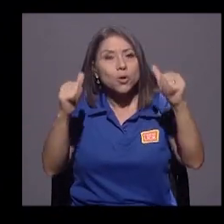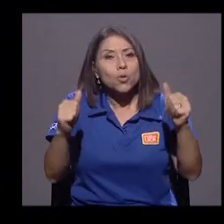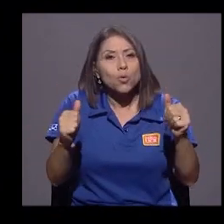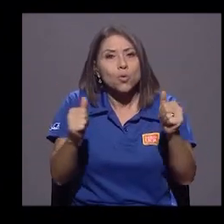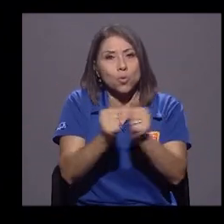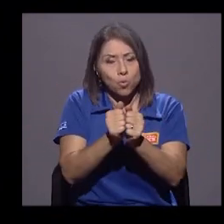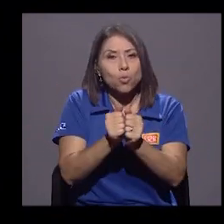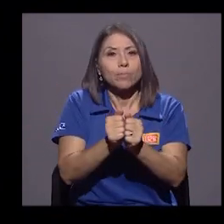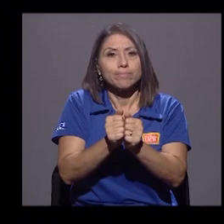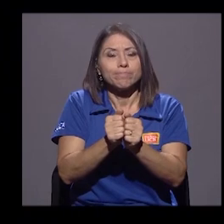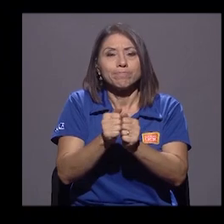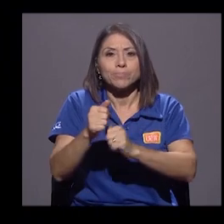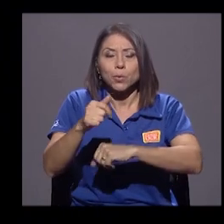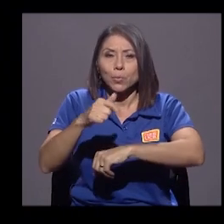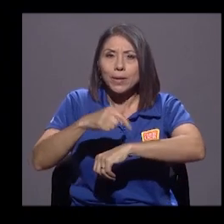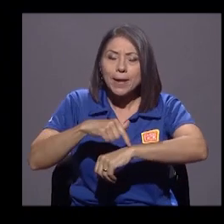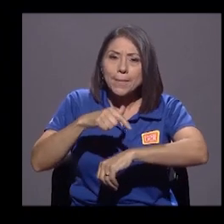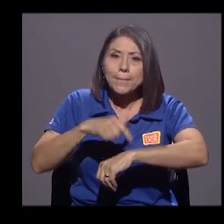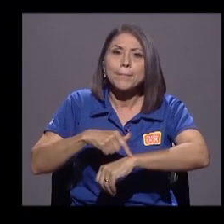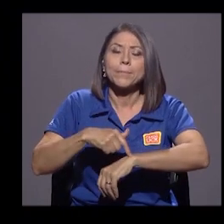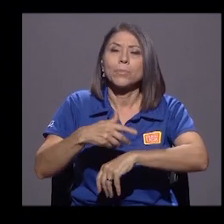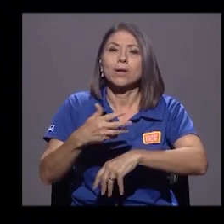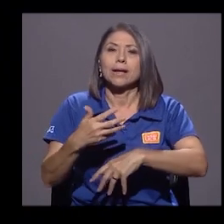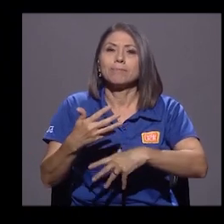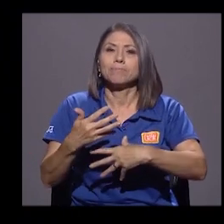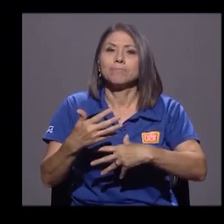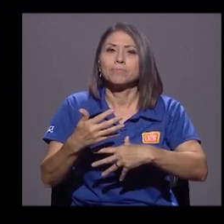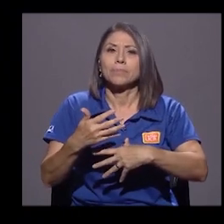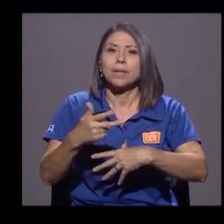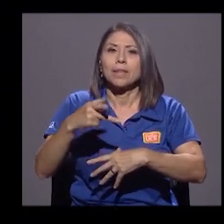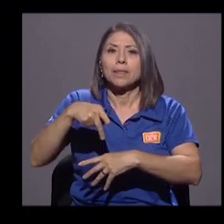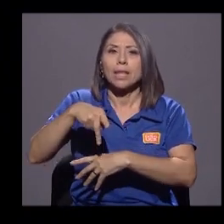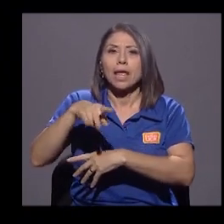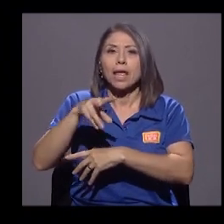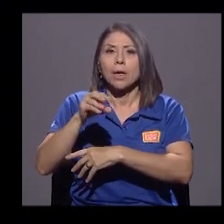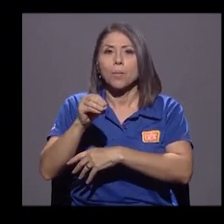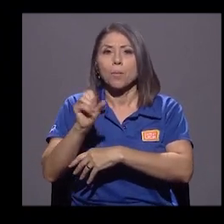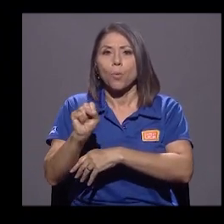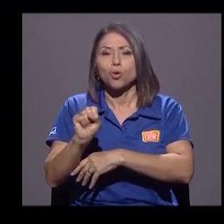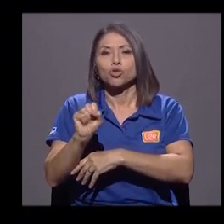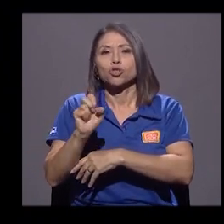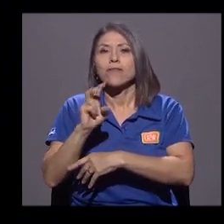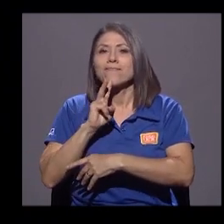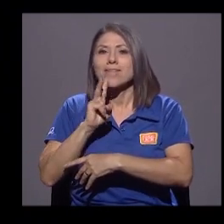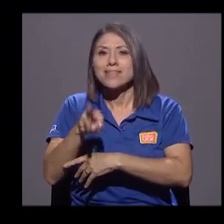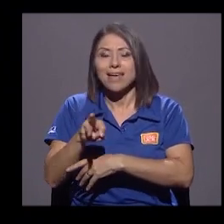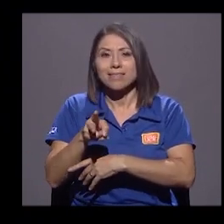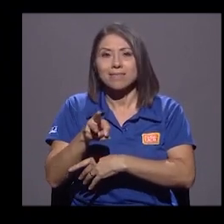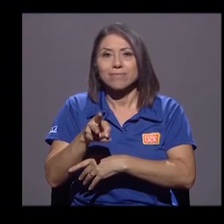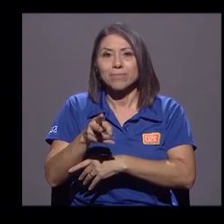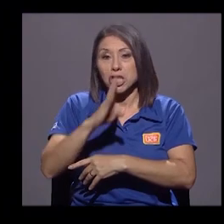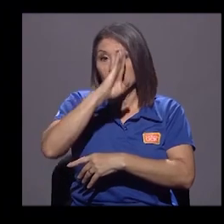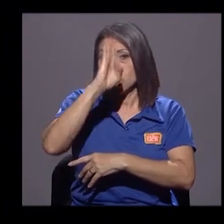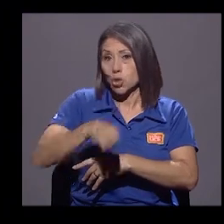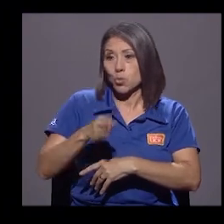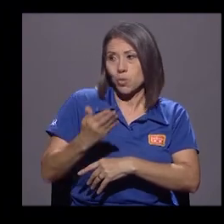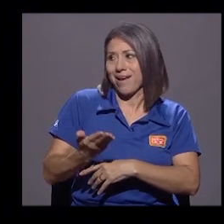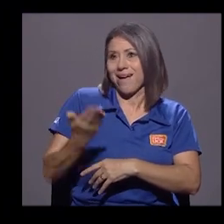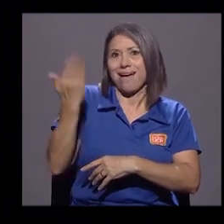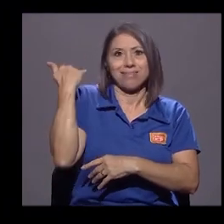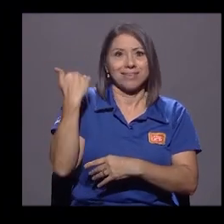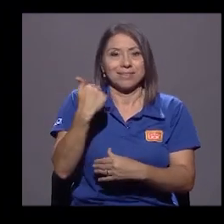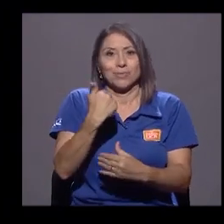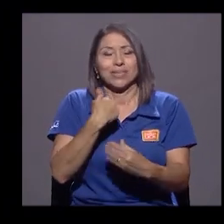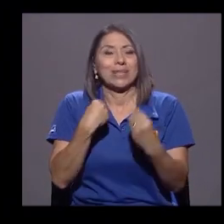con una época de posverdad. Nunca hemos tenido tanto acceso a la